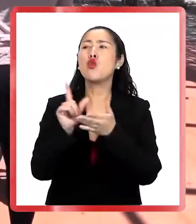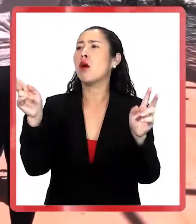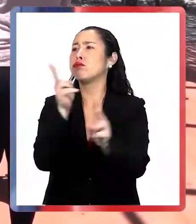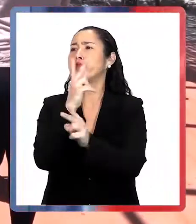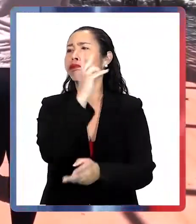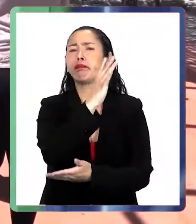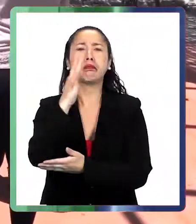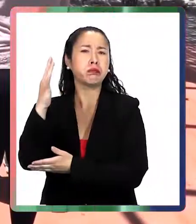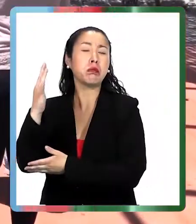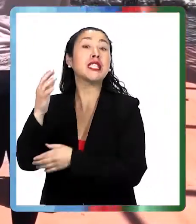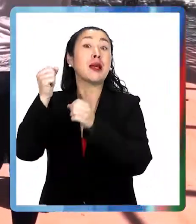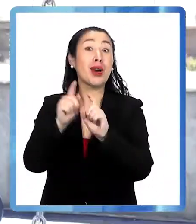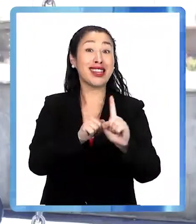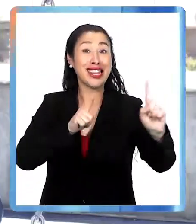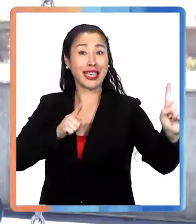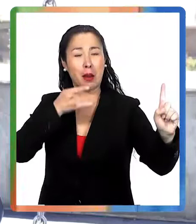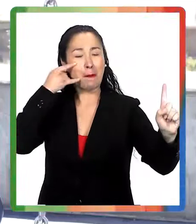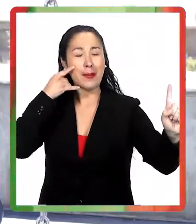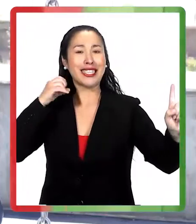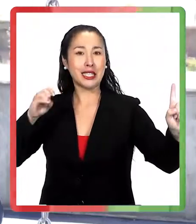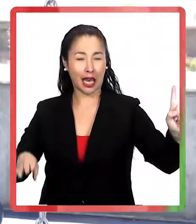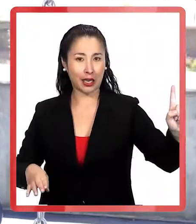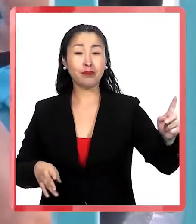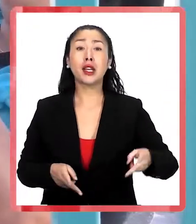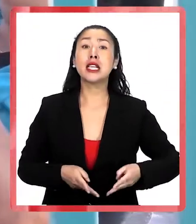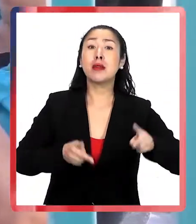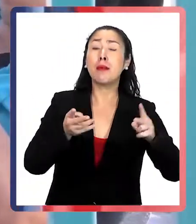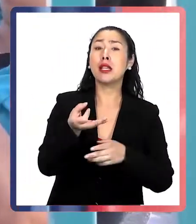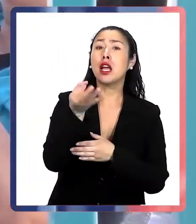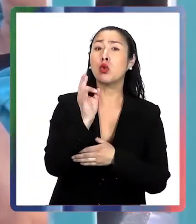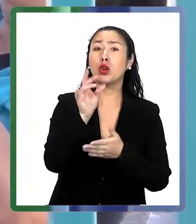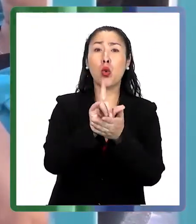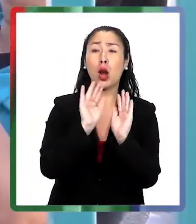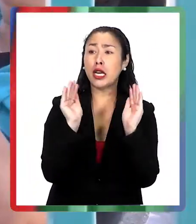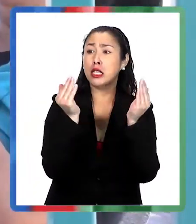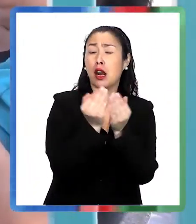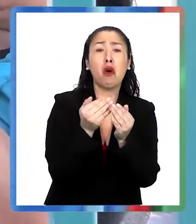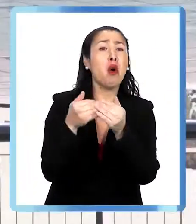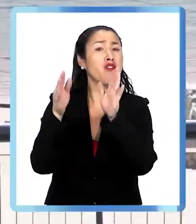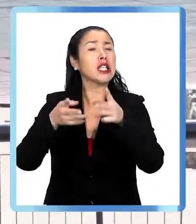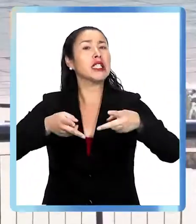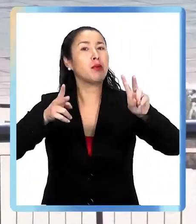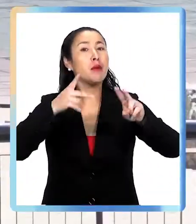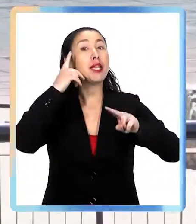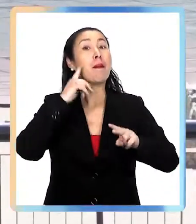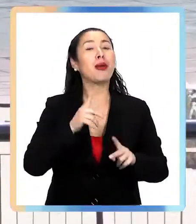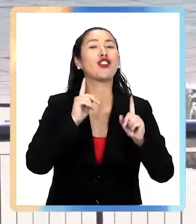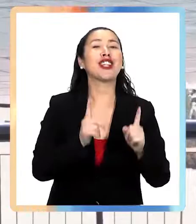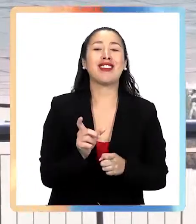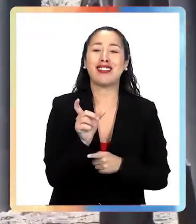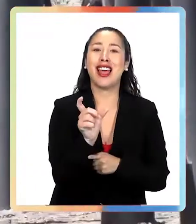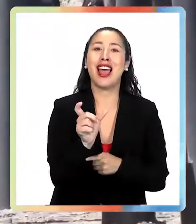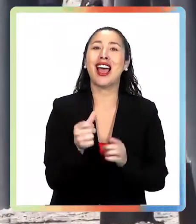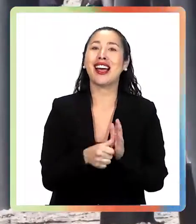en espacios abiertos siempre y cuando pueda tener distancia con otros. Se permitirán las reuniones en recintos cerrados y abiertos, pero